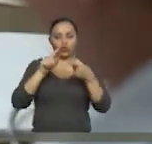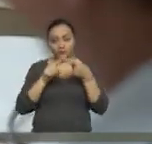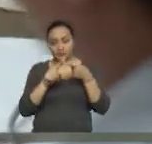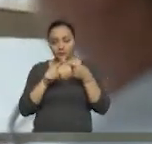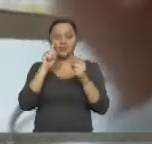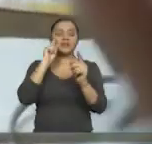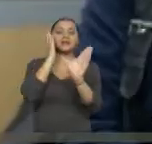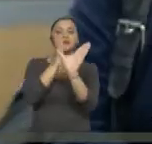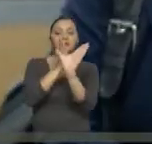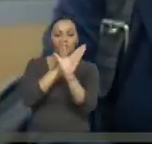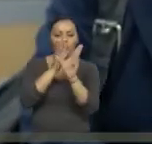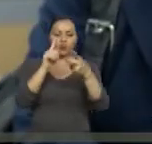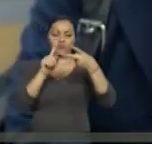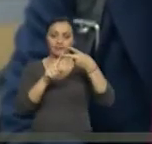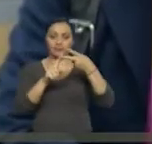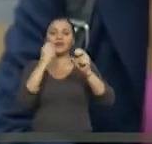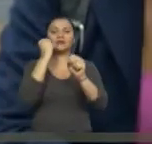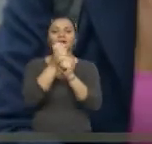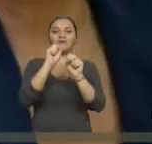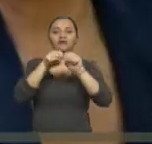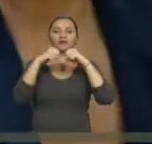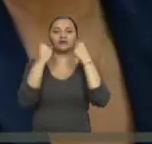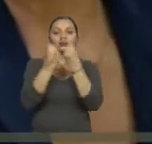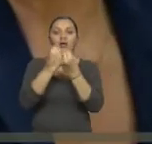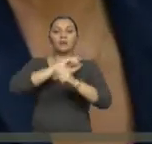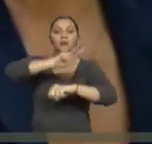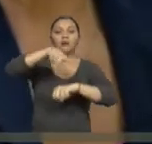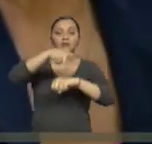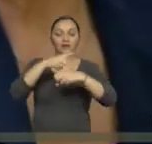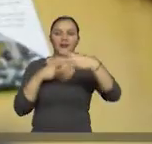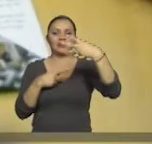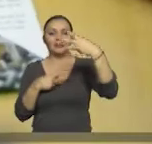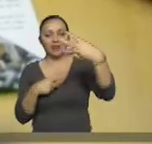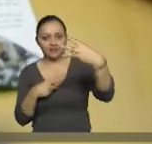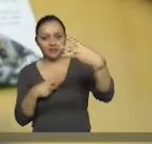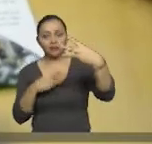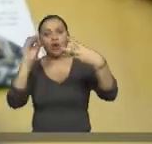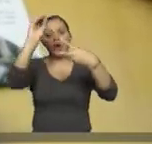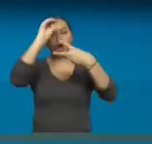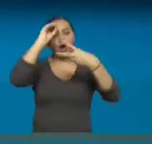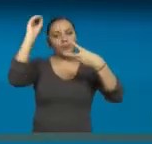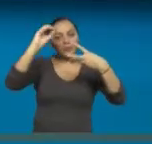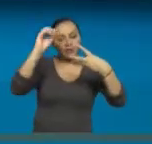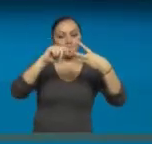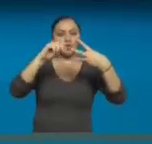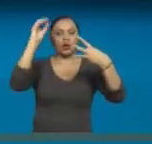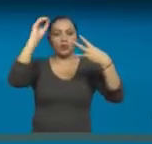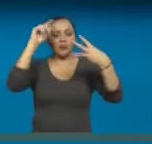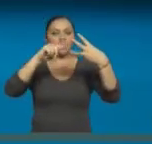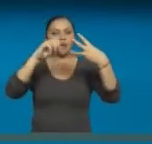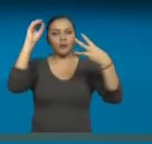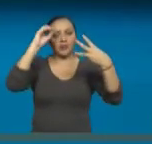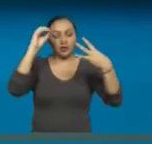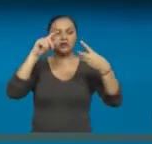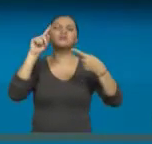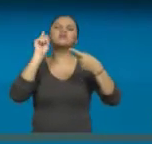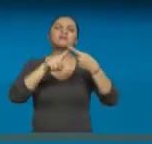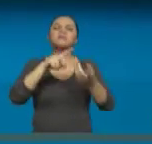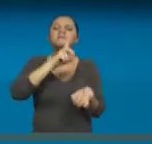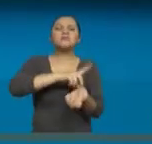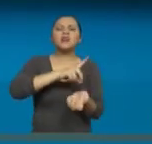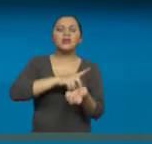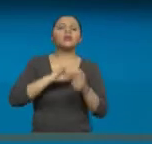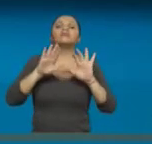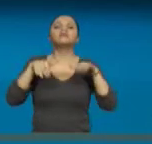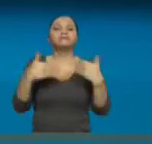un psicólogo y un trabajador social en la que intervienen tres criterios. Criterio médico es el que evalúa las